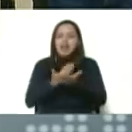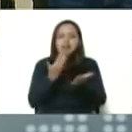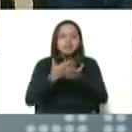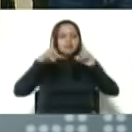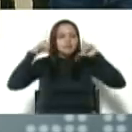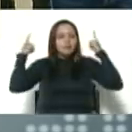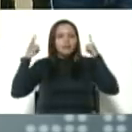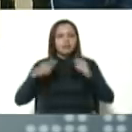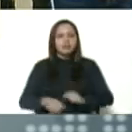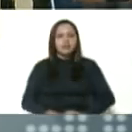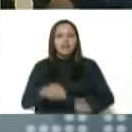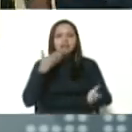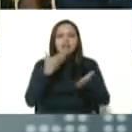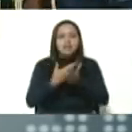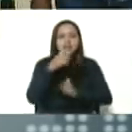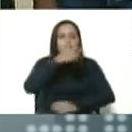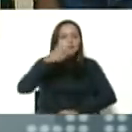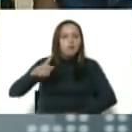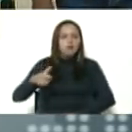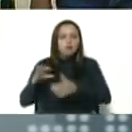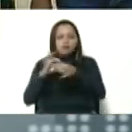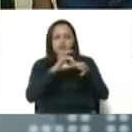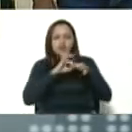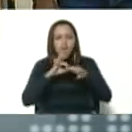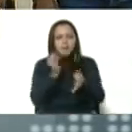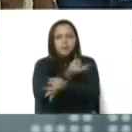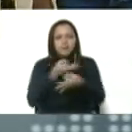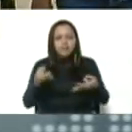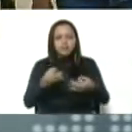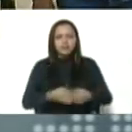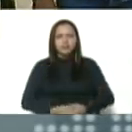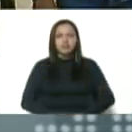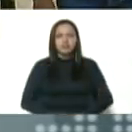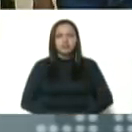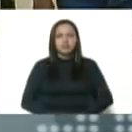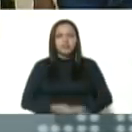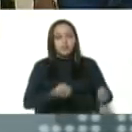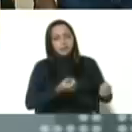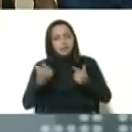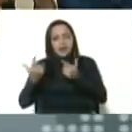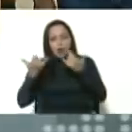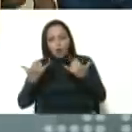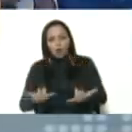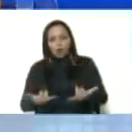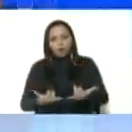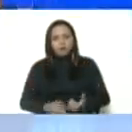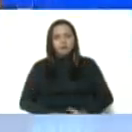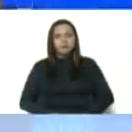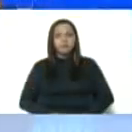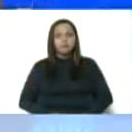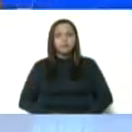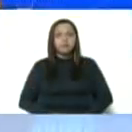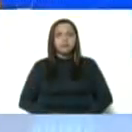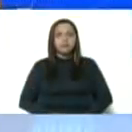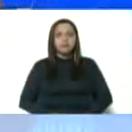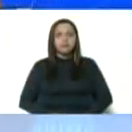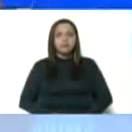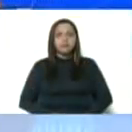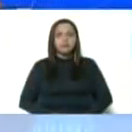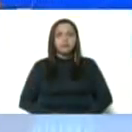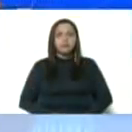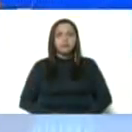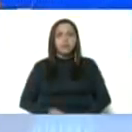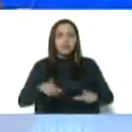La Guaira, gracias al pueblo, unión perfecta. Adelante, adelante, vámonos directo. De La